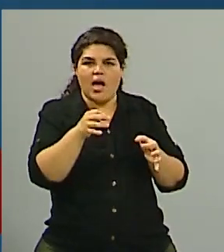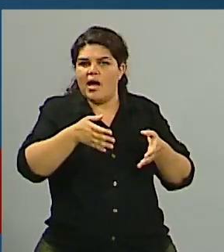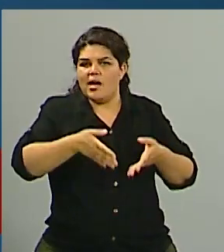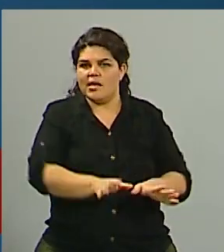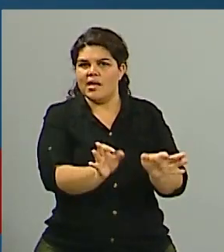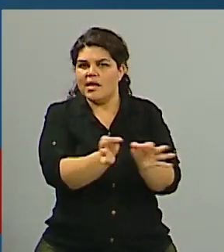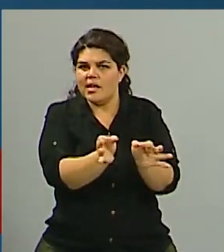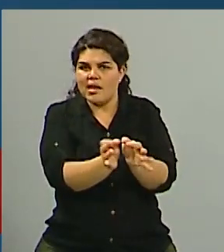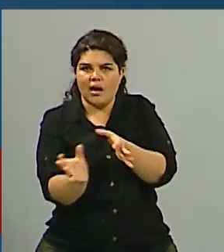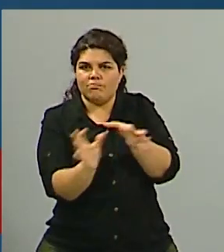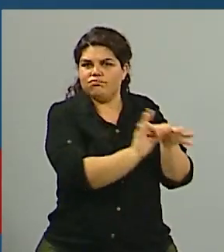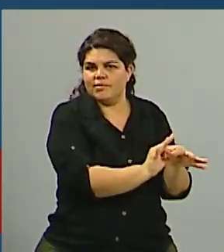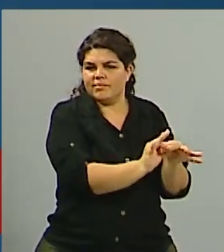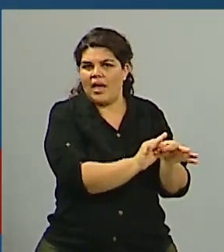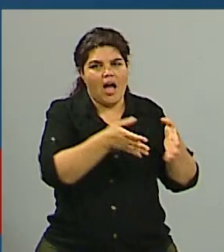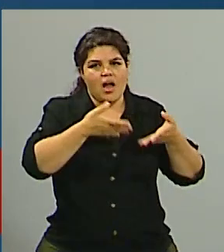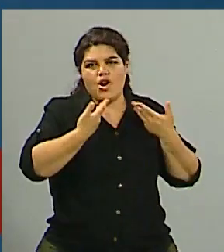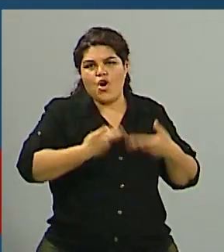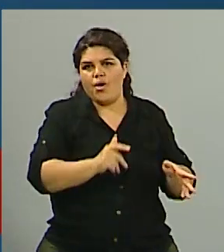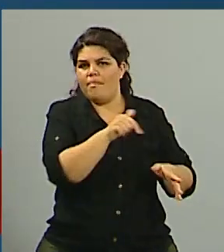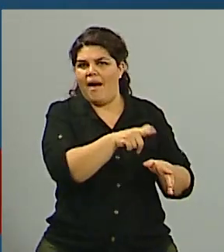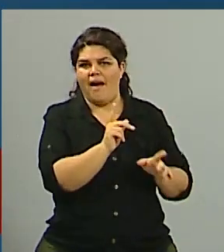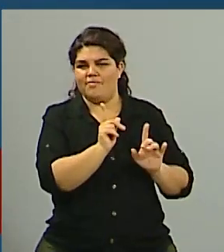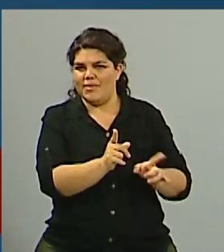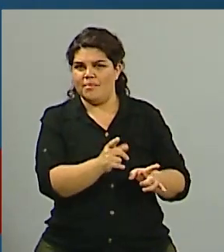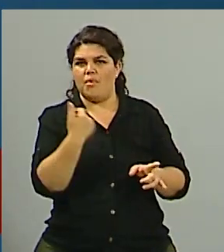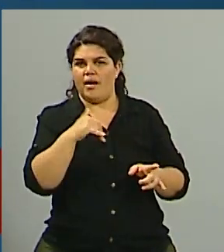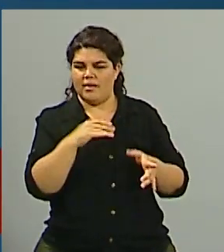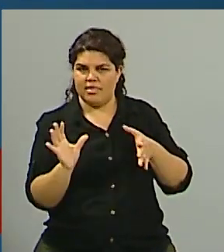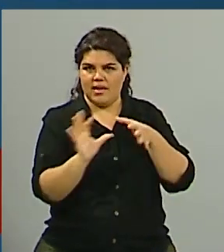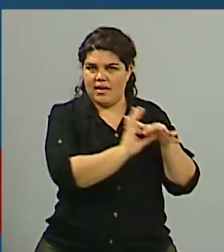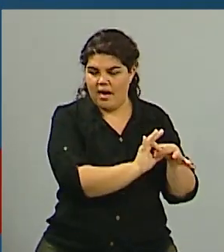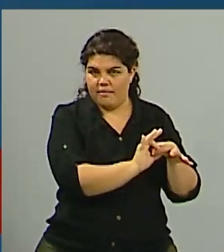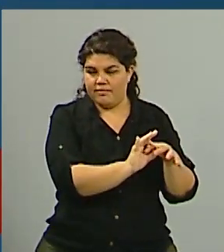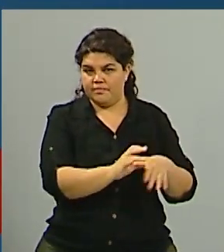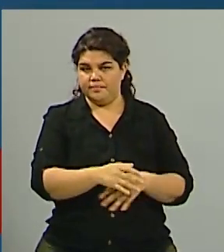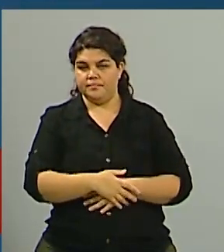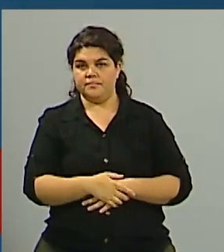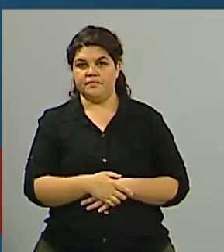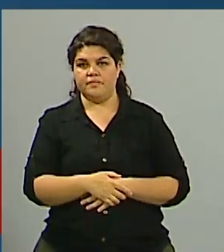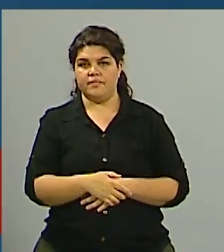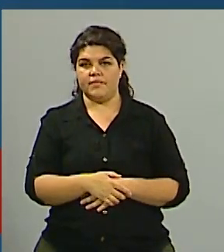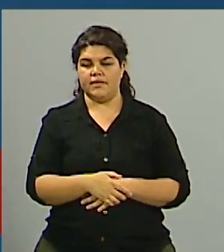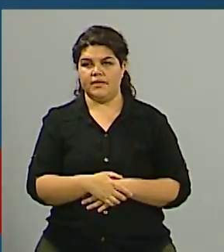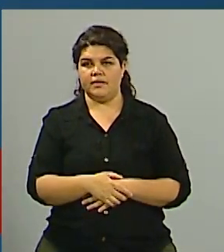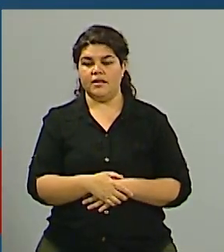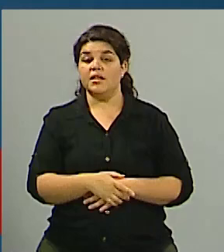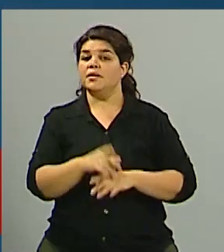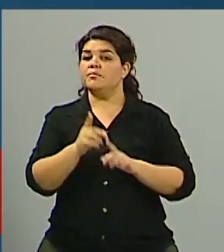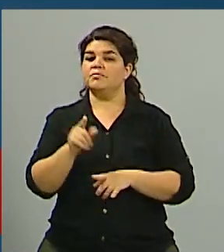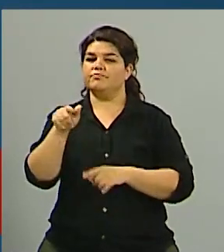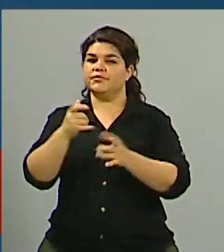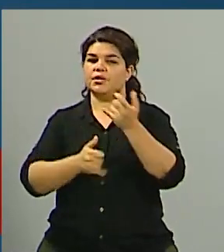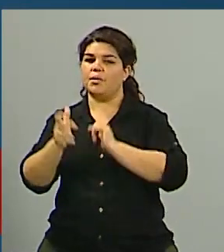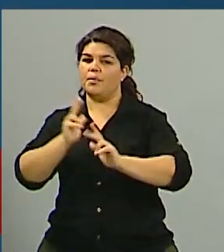gobierno argentino. Guisermo, usted, bueno, hacíamos referencia hace un rato al apoyo internacional y bueno,